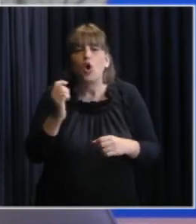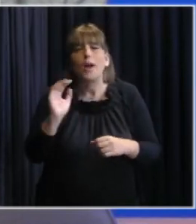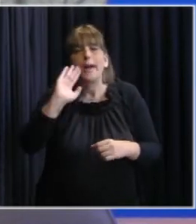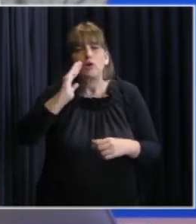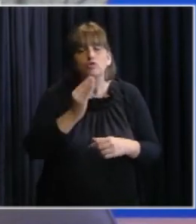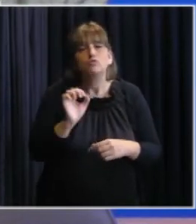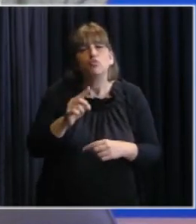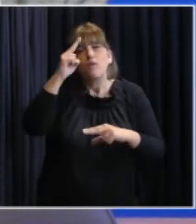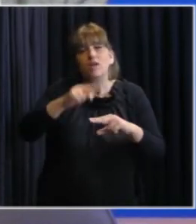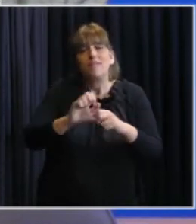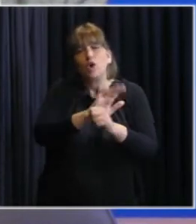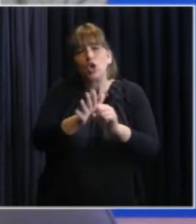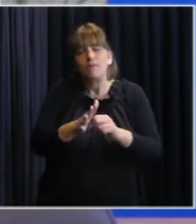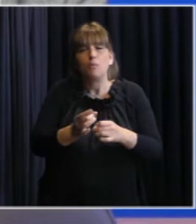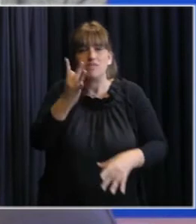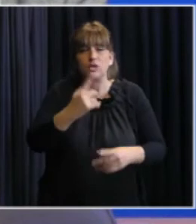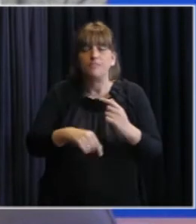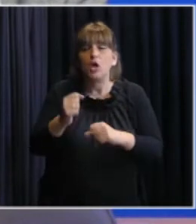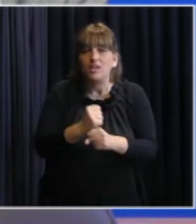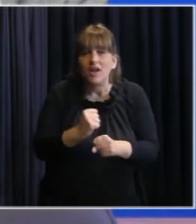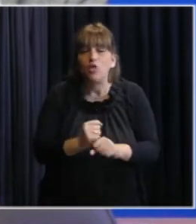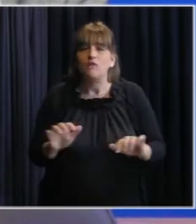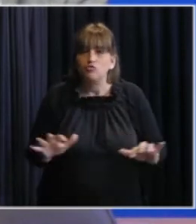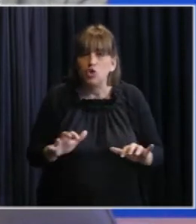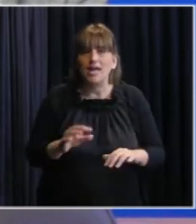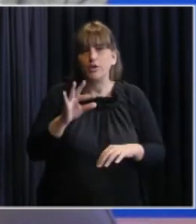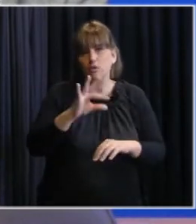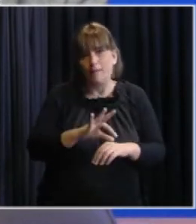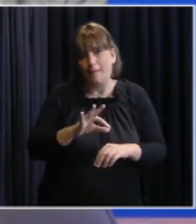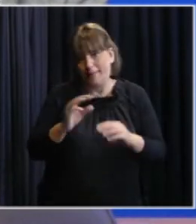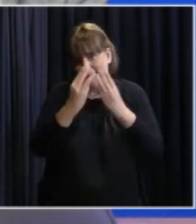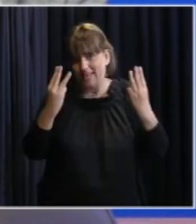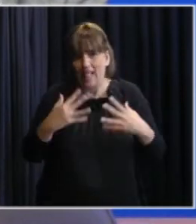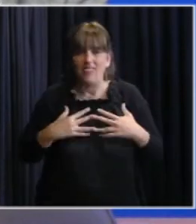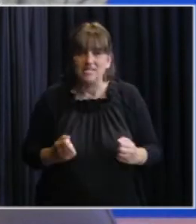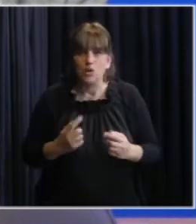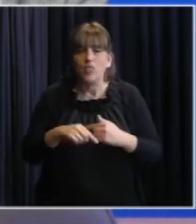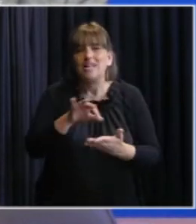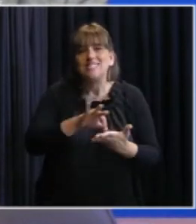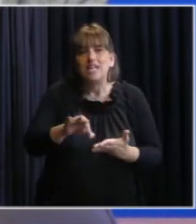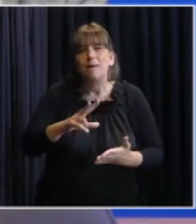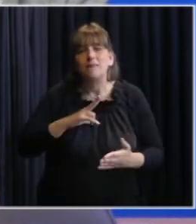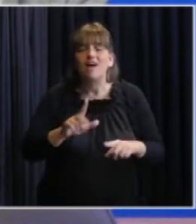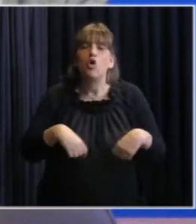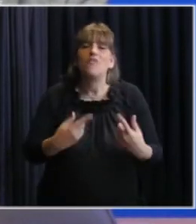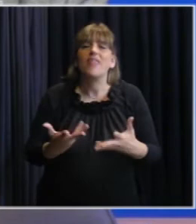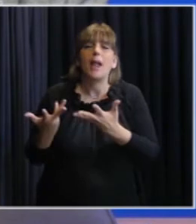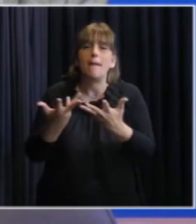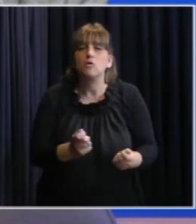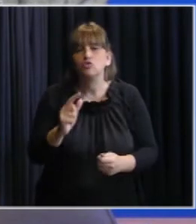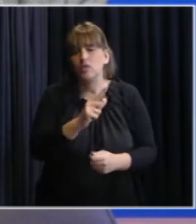así que a los trabajadores médicos y no médicos del sistema privado le vamos a dar esa cobertura